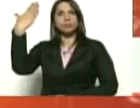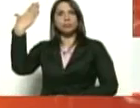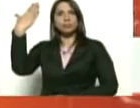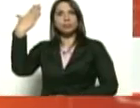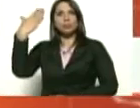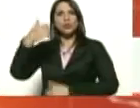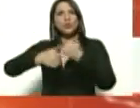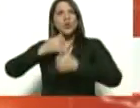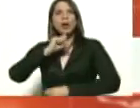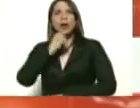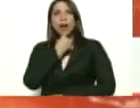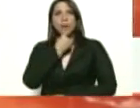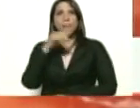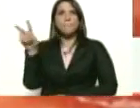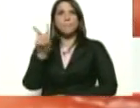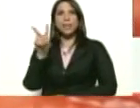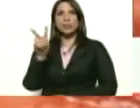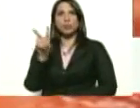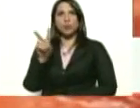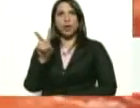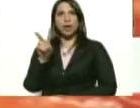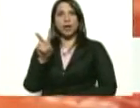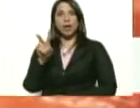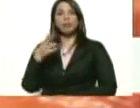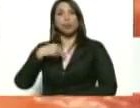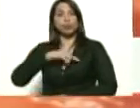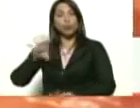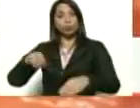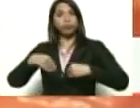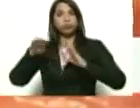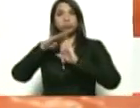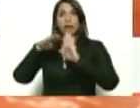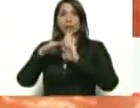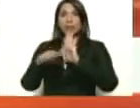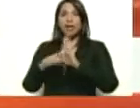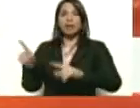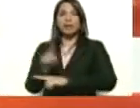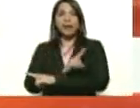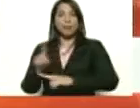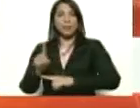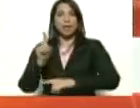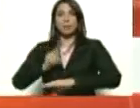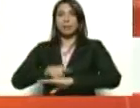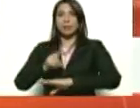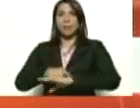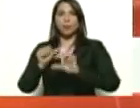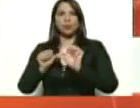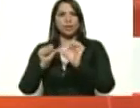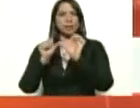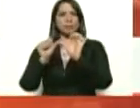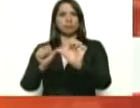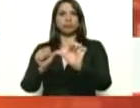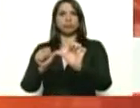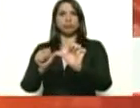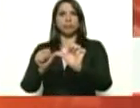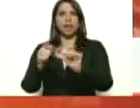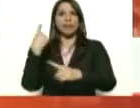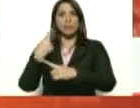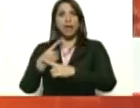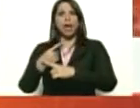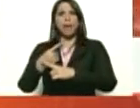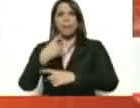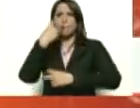claves de Venezuela, además de haber tomado medidas audaces a tiempo, de mantenerla, de ir al despistaje